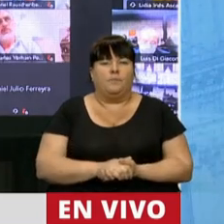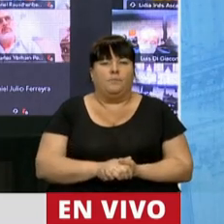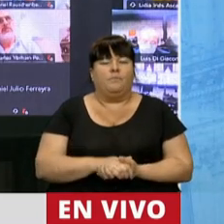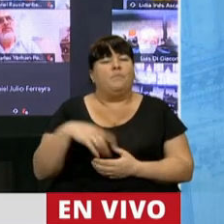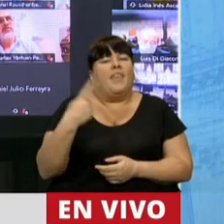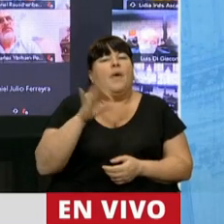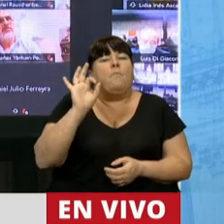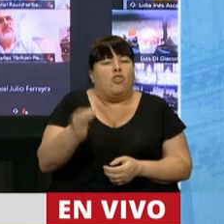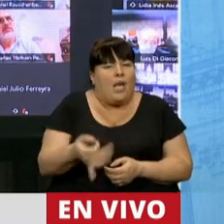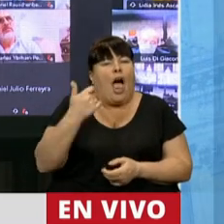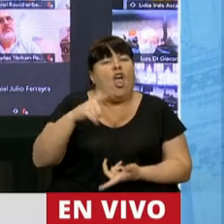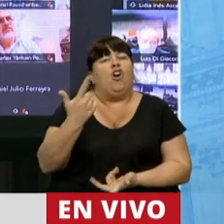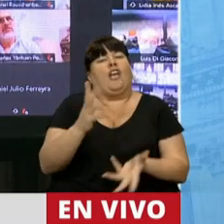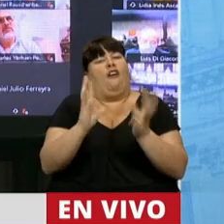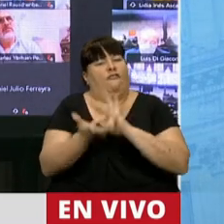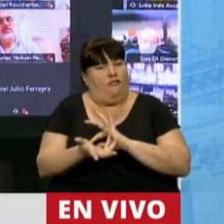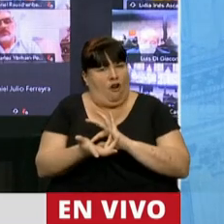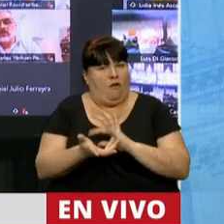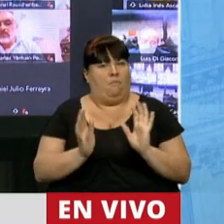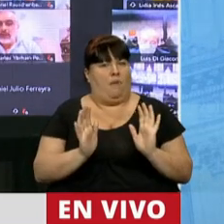sepamos que tenemos otro mecanismo.